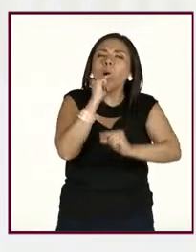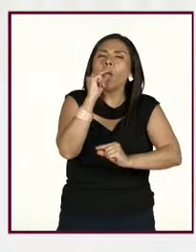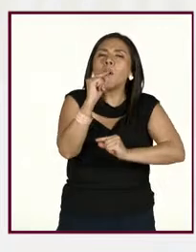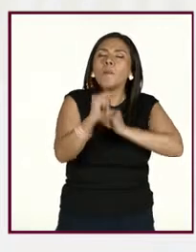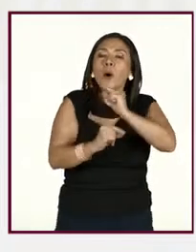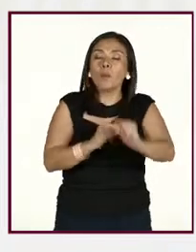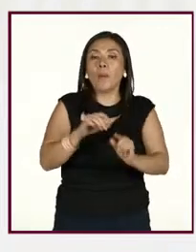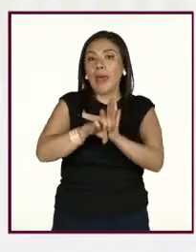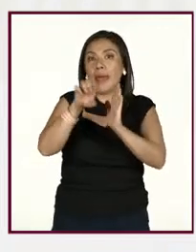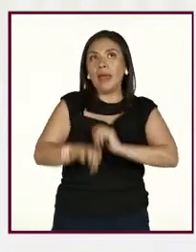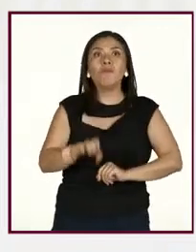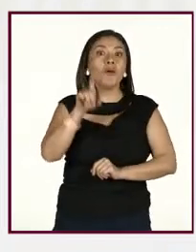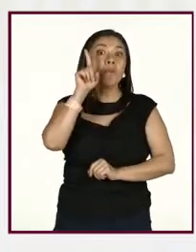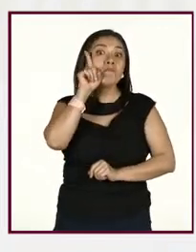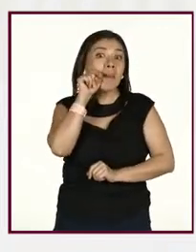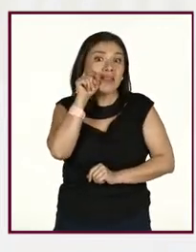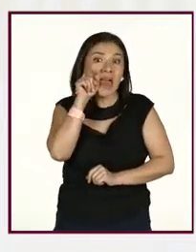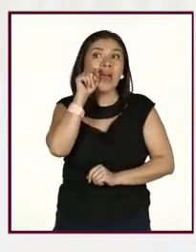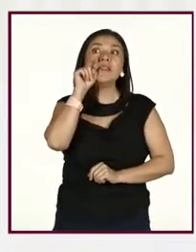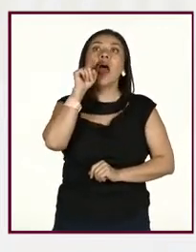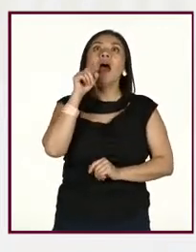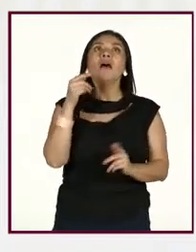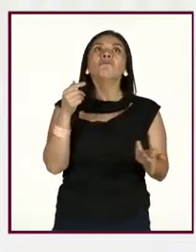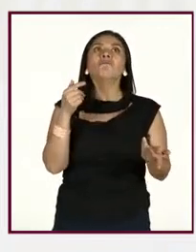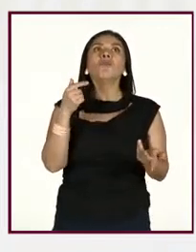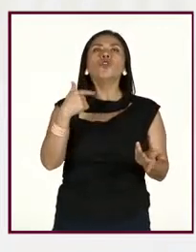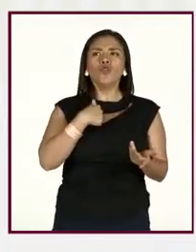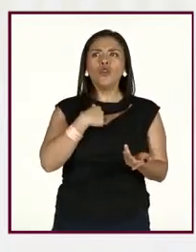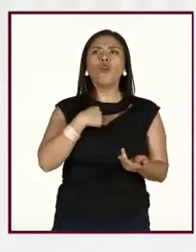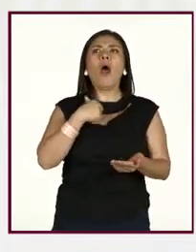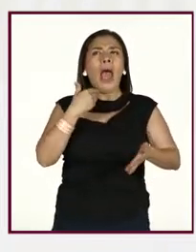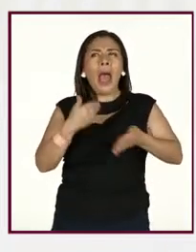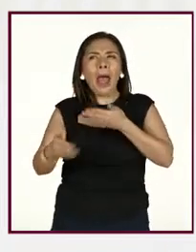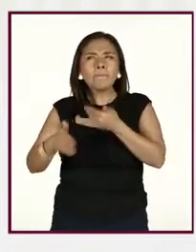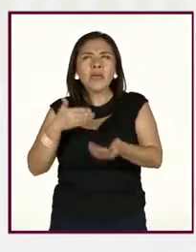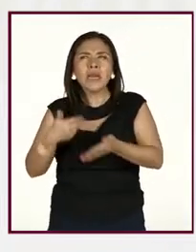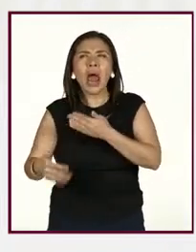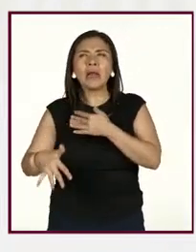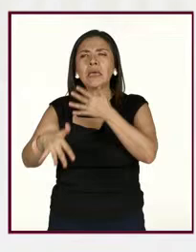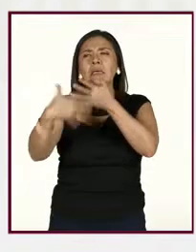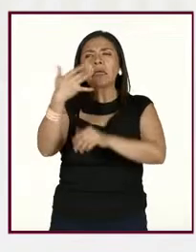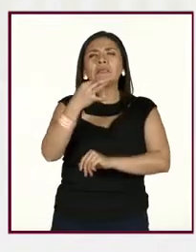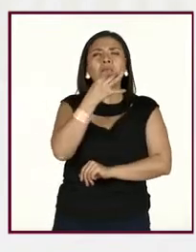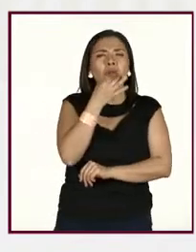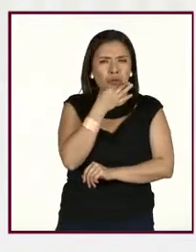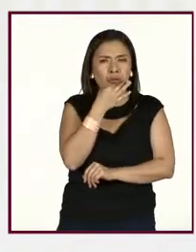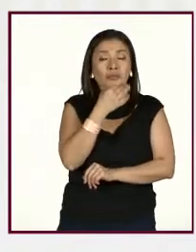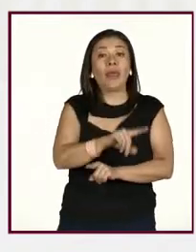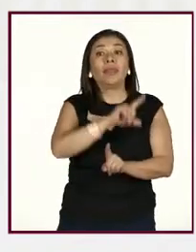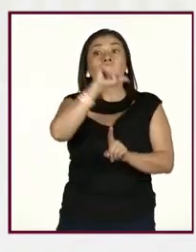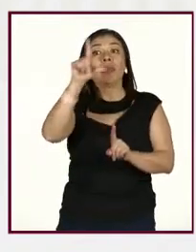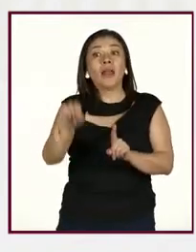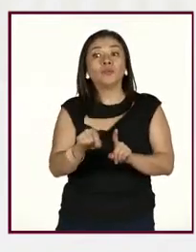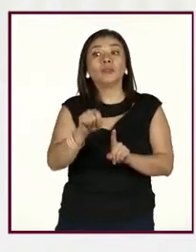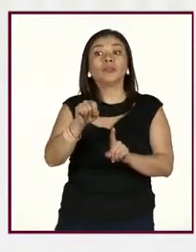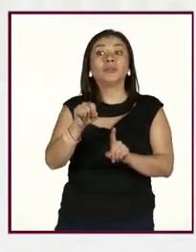El día de mañana, por ejemplo, voy a caminar 15 minutos. El pasado a lo mejor le subo a